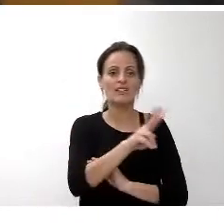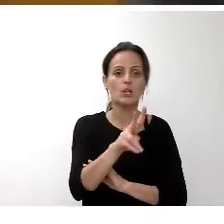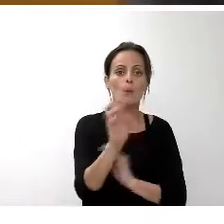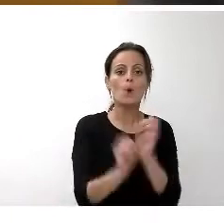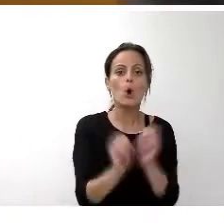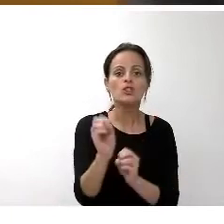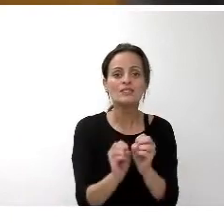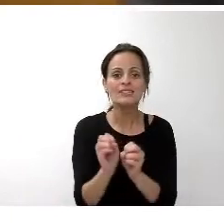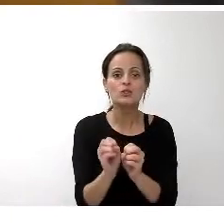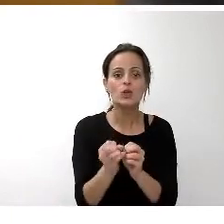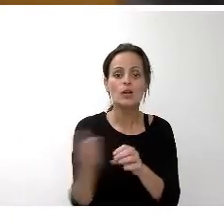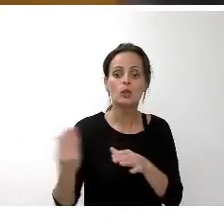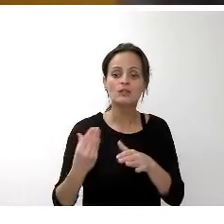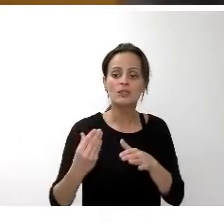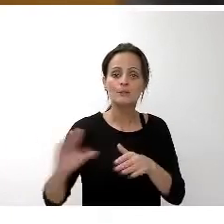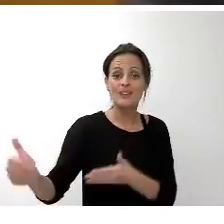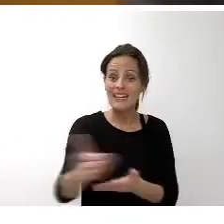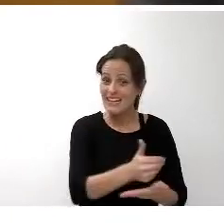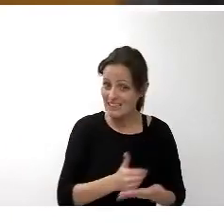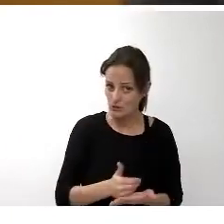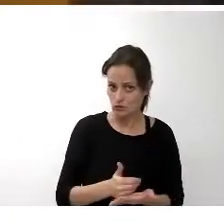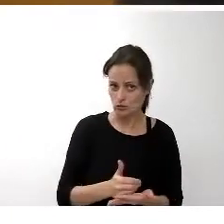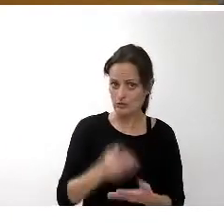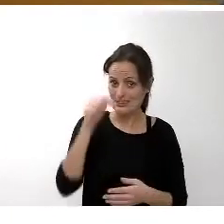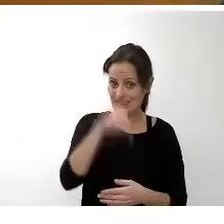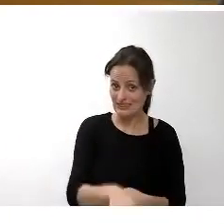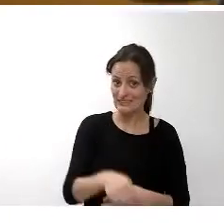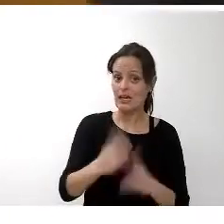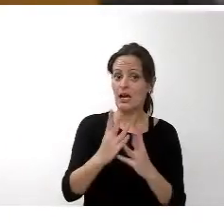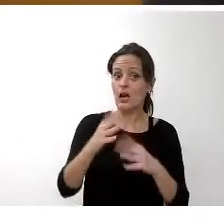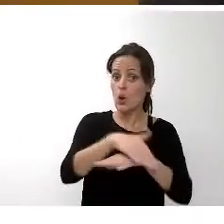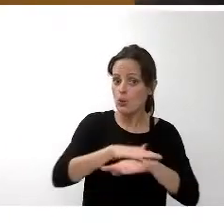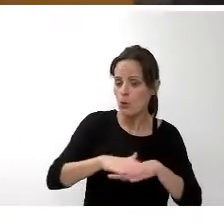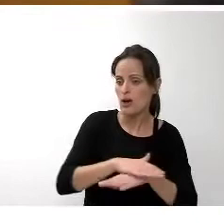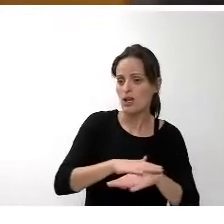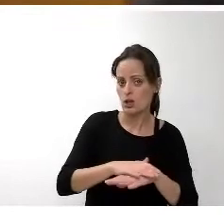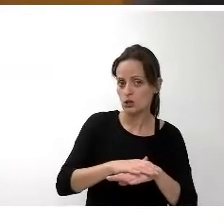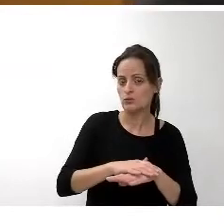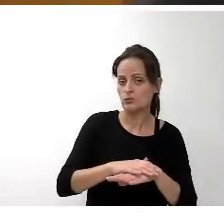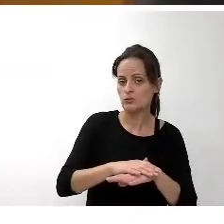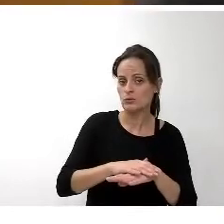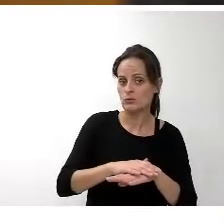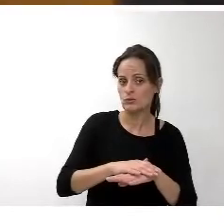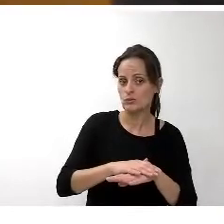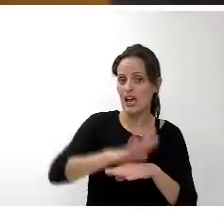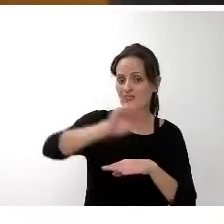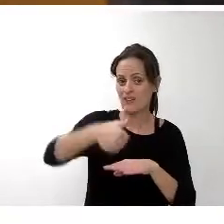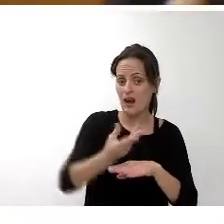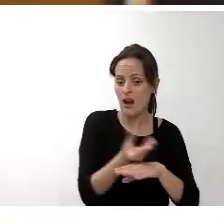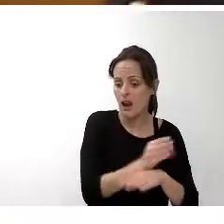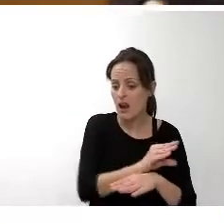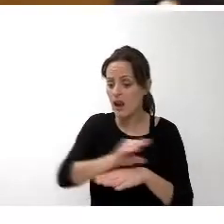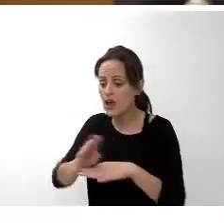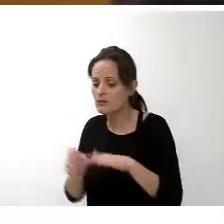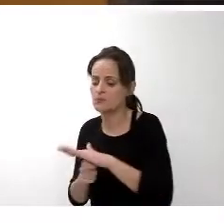ingresos corrientes de esta corporación, un 22% de los ingresos corrientes de esta corporación se van a destinar a